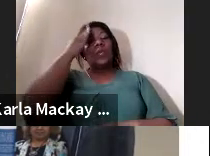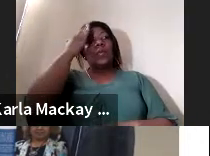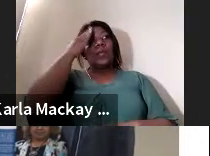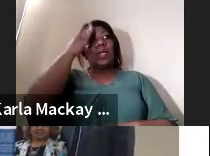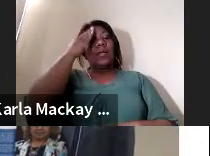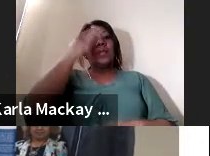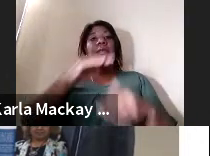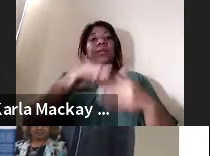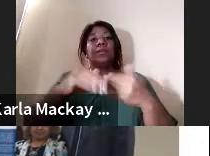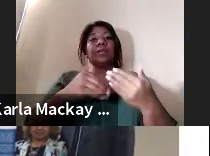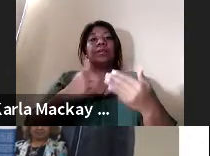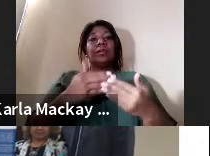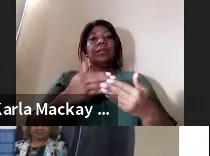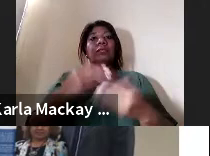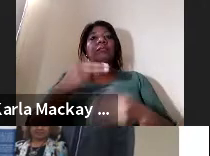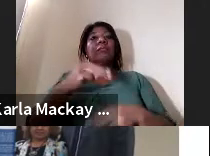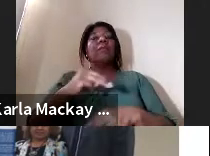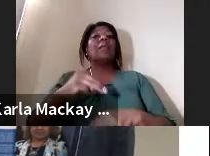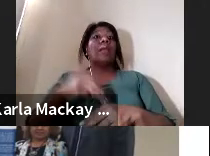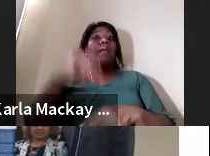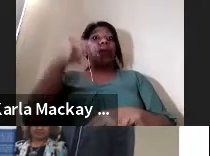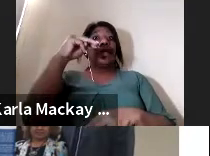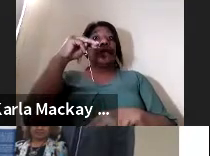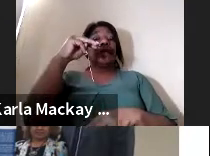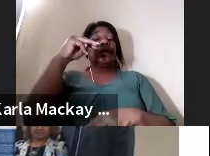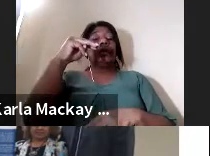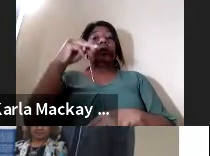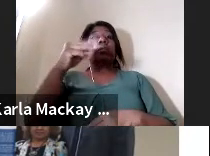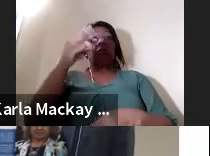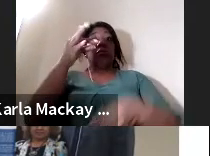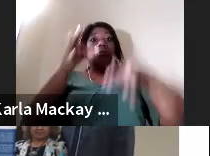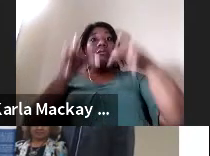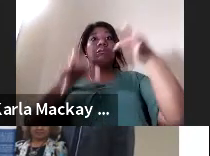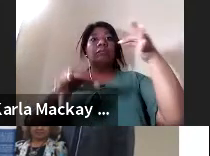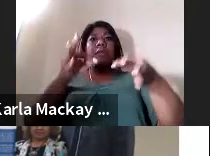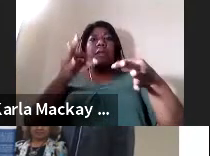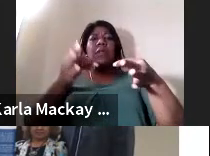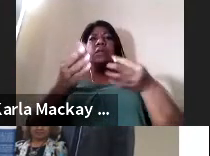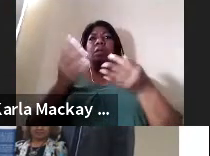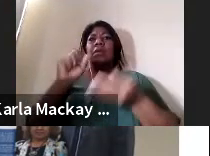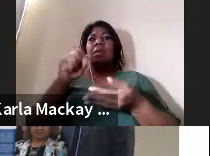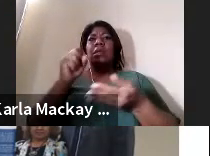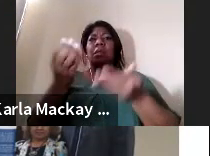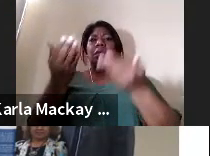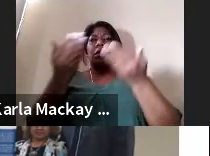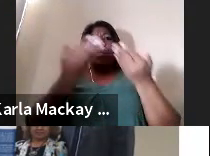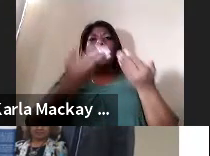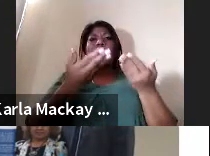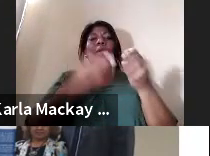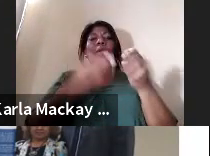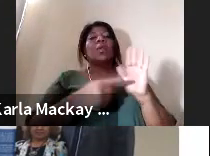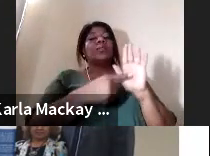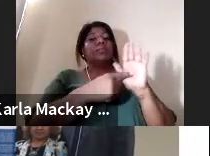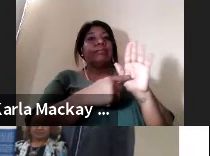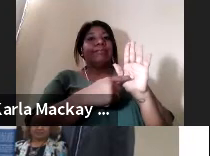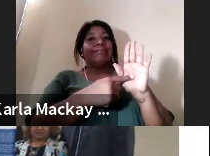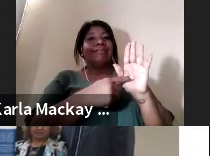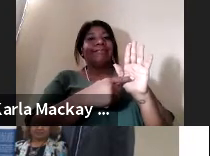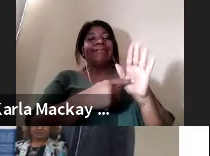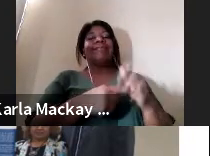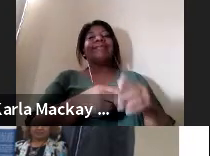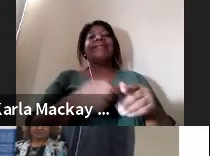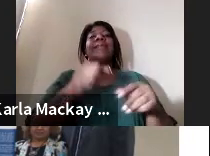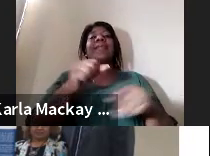dado a magistrados y jueces hemos podido obtener algunos productos como lo mostramos aquí entonces el método por ser la